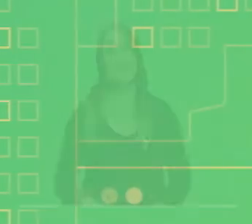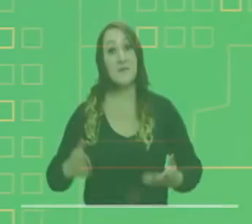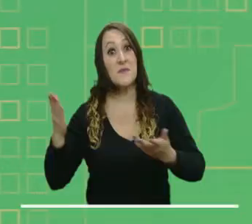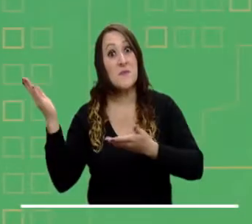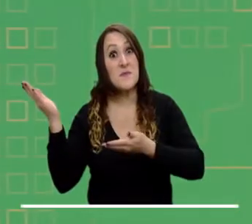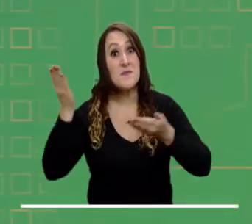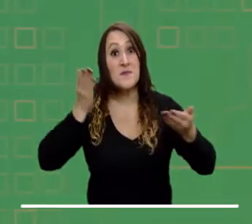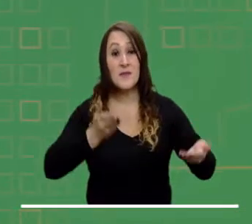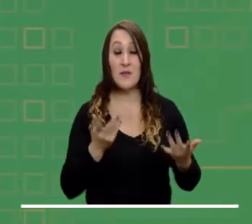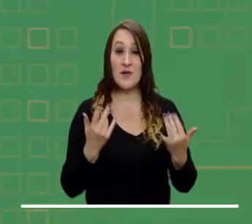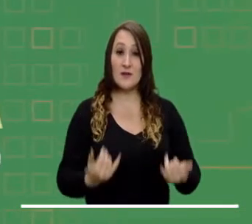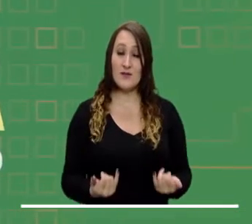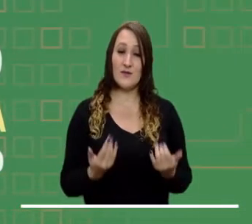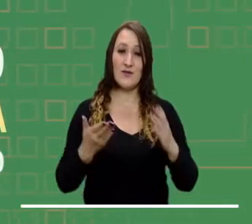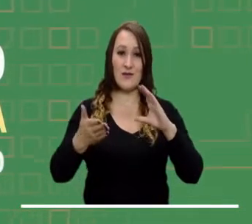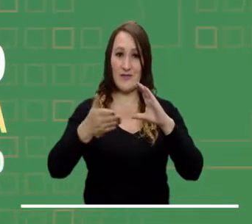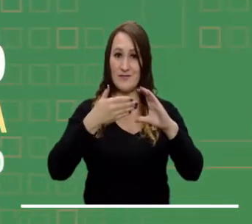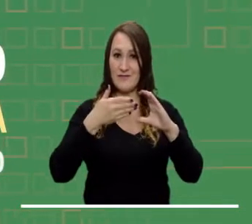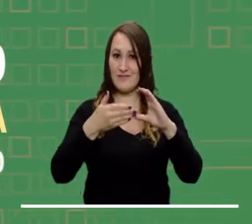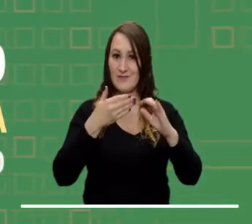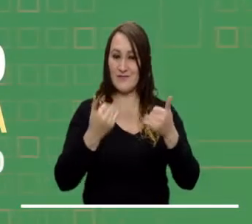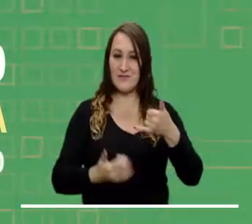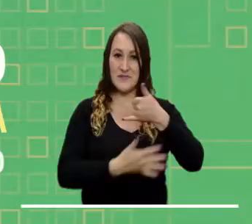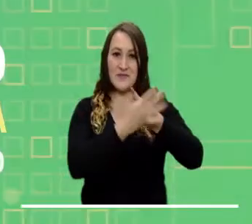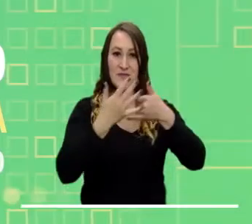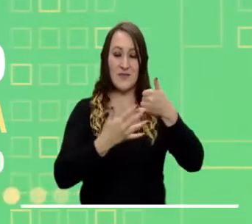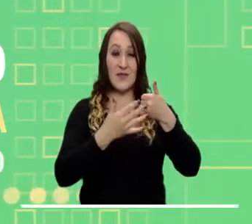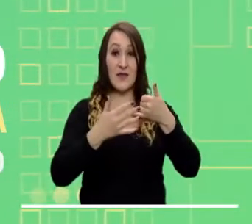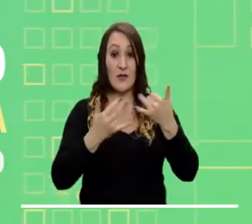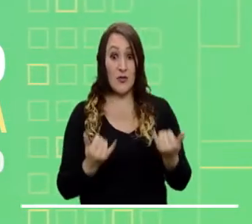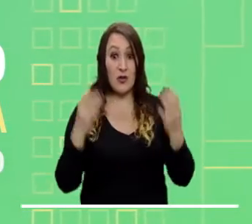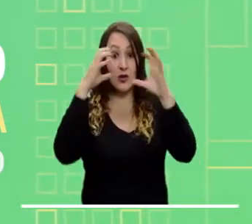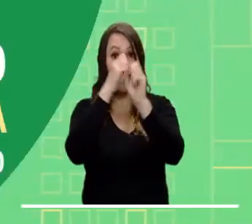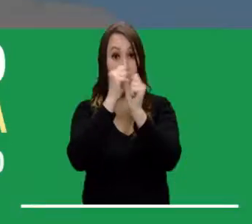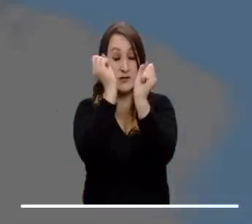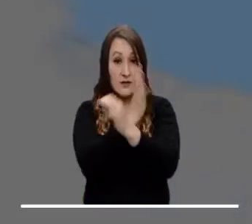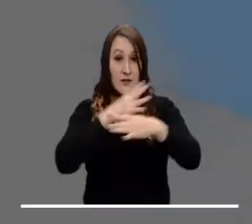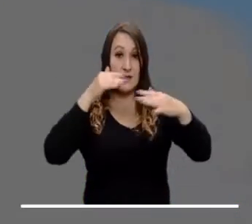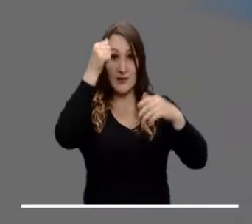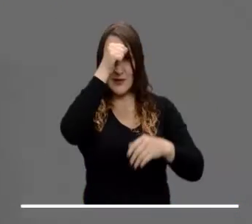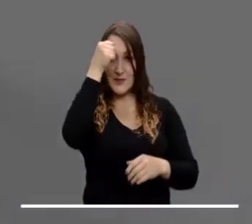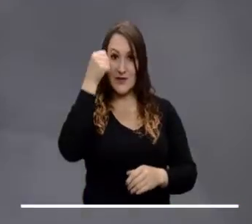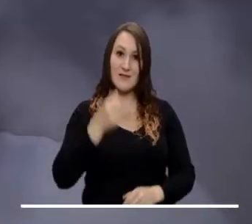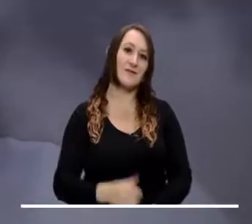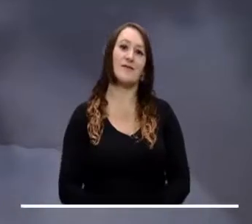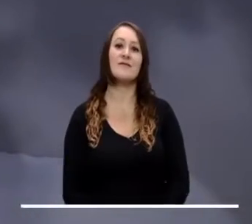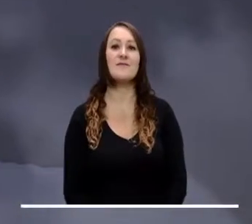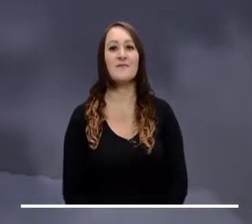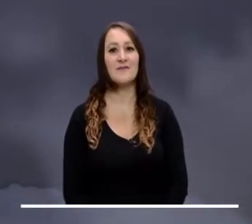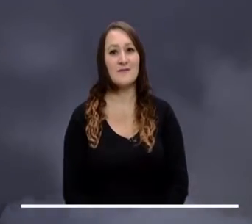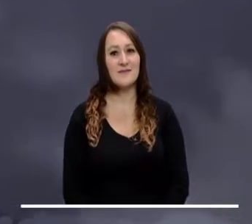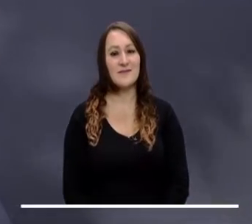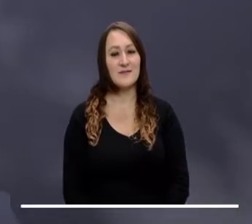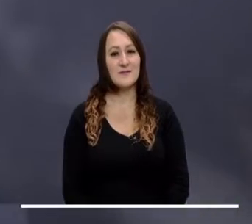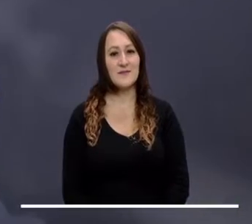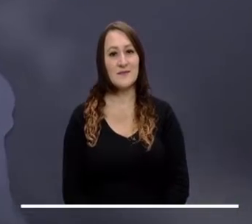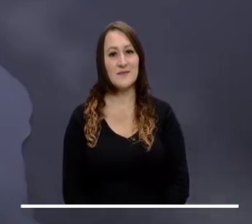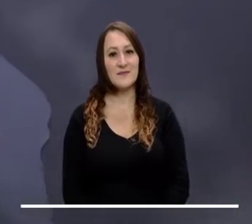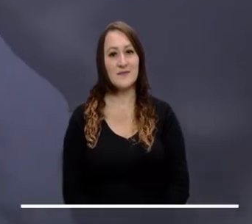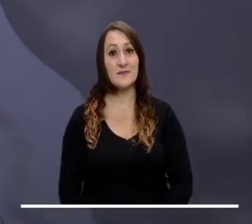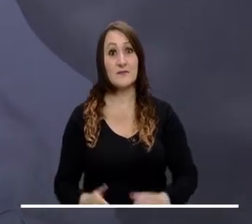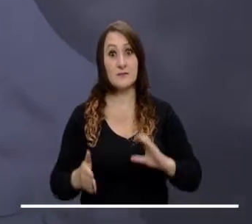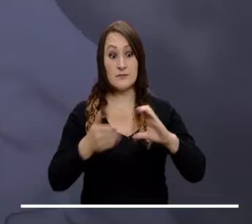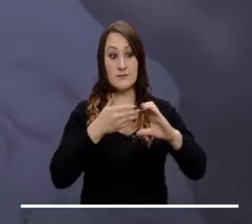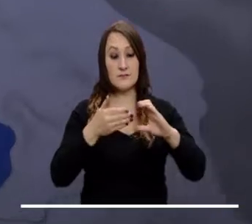Bienvenidos a conocer el pronóstico del tiempo para la noche de hoy y la madrugada del domingo. Los pronósticos en el